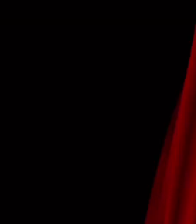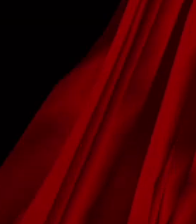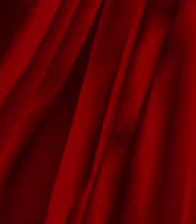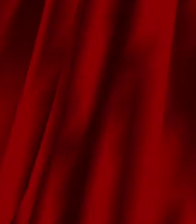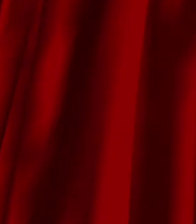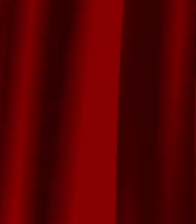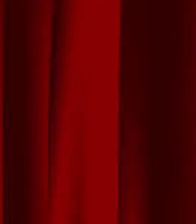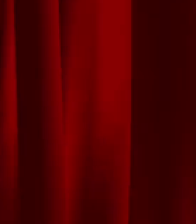patriota